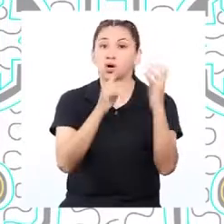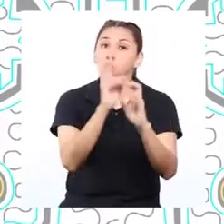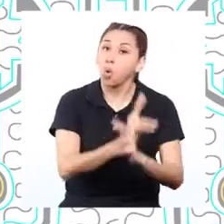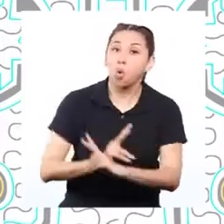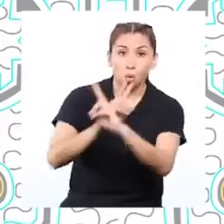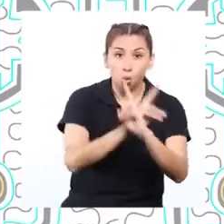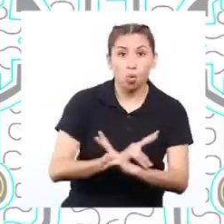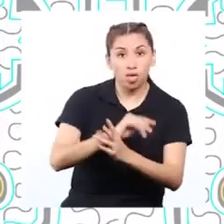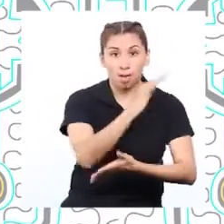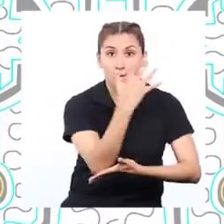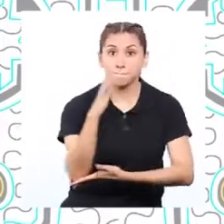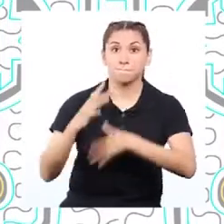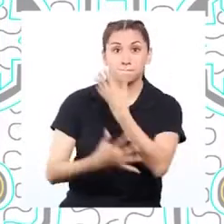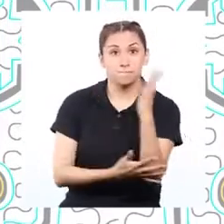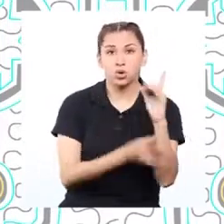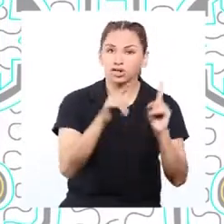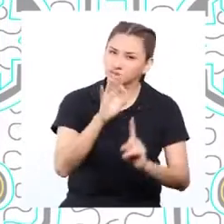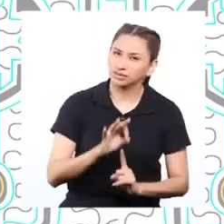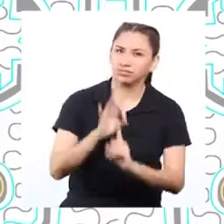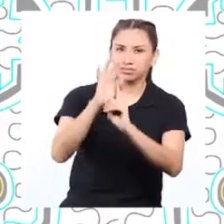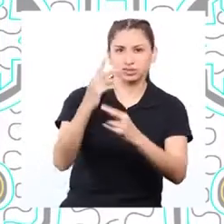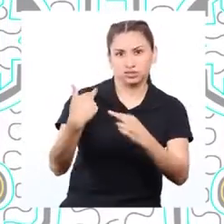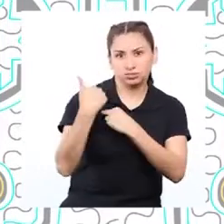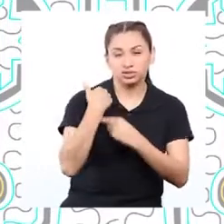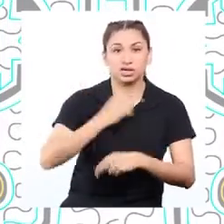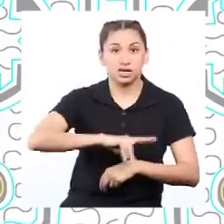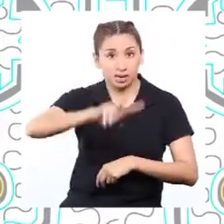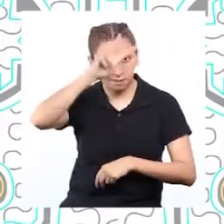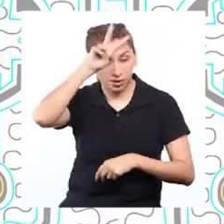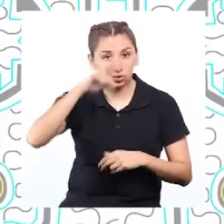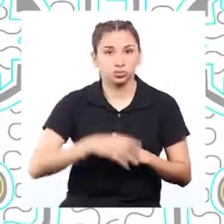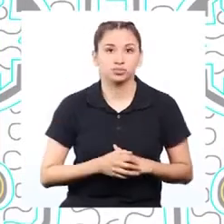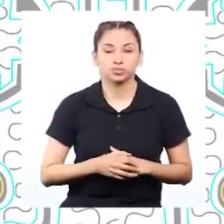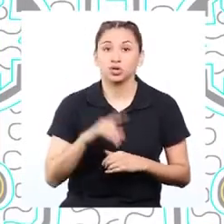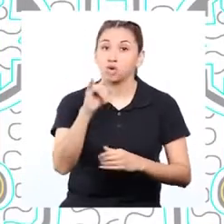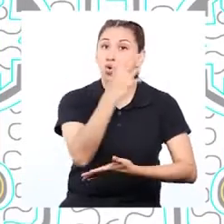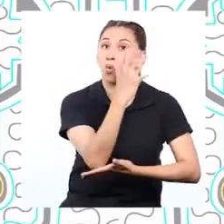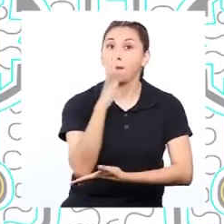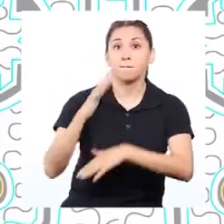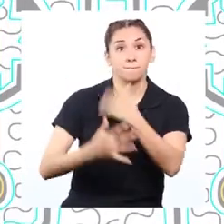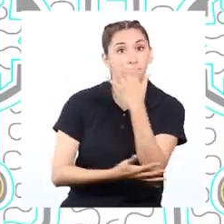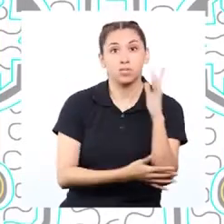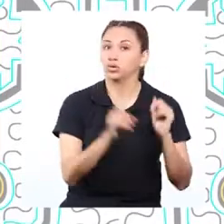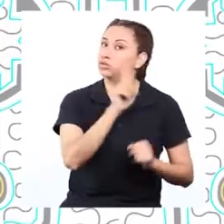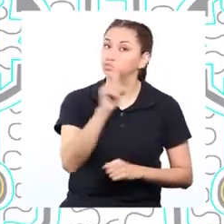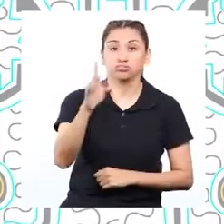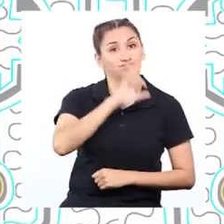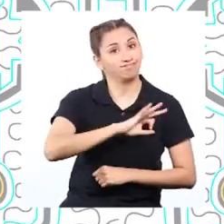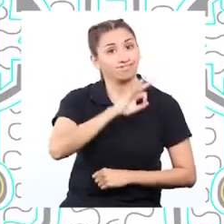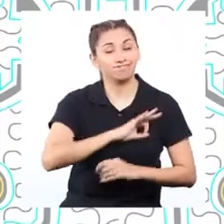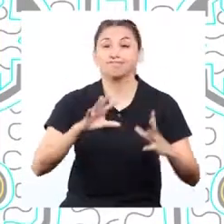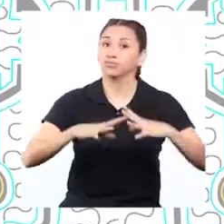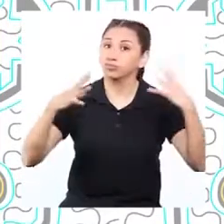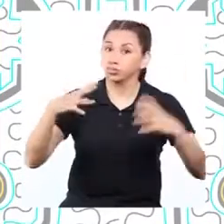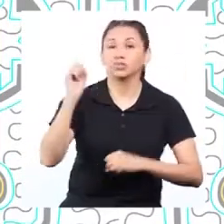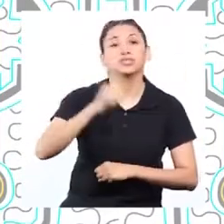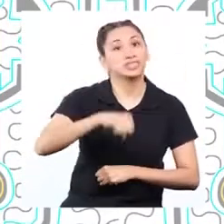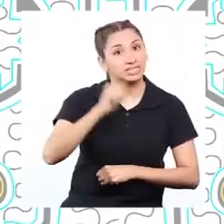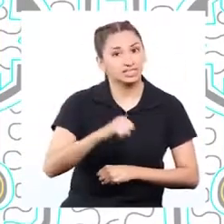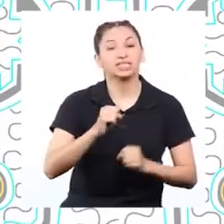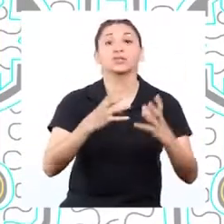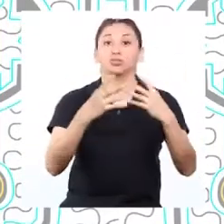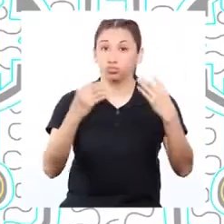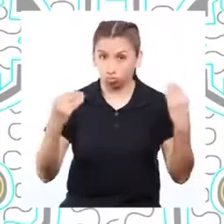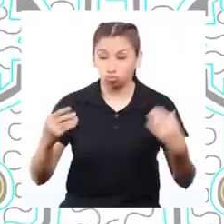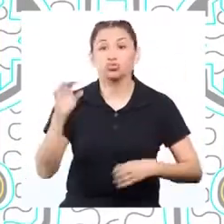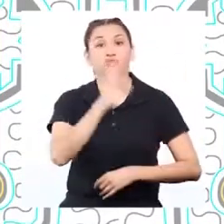conservación de los bosques debe ser una prioridad como país. Los bosques nos benefician mucho. Uf, sí,